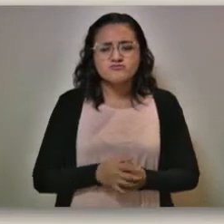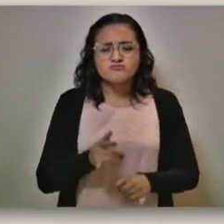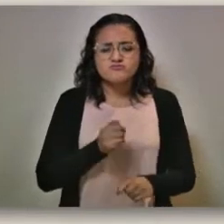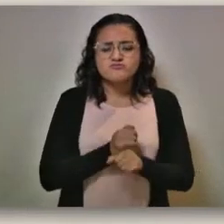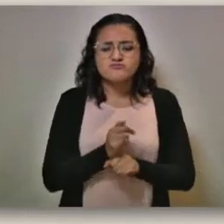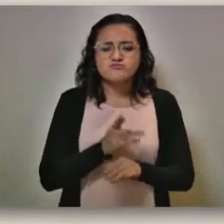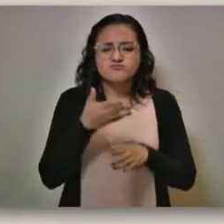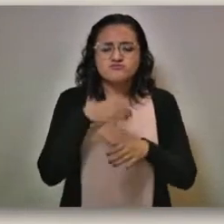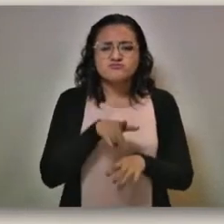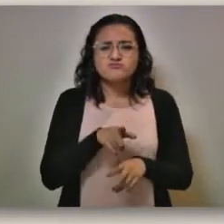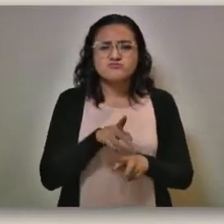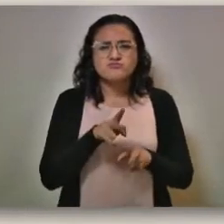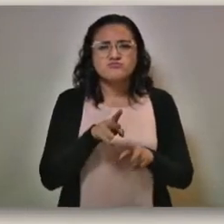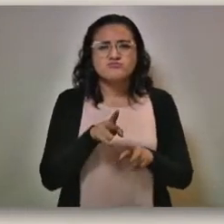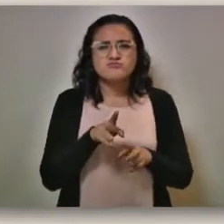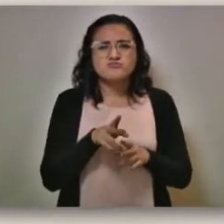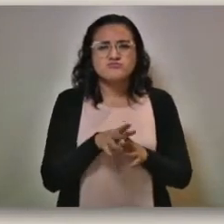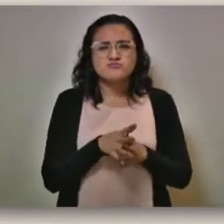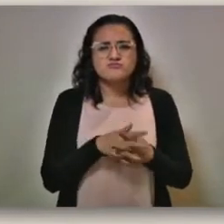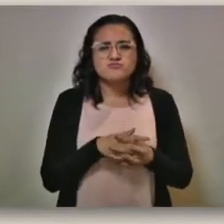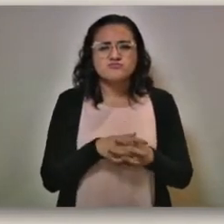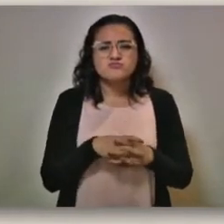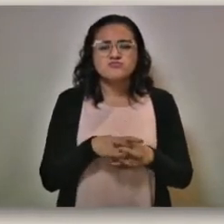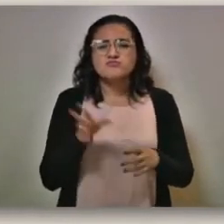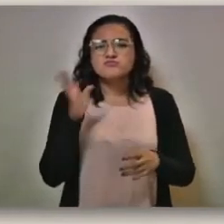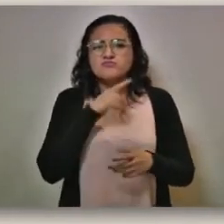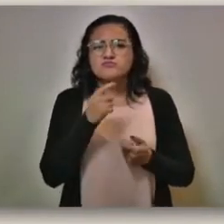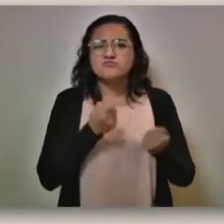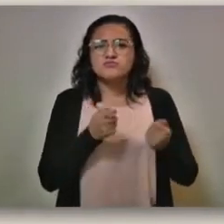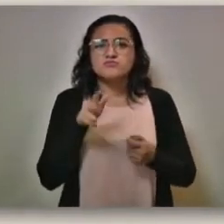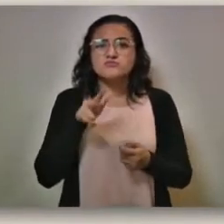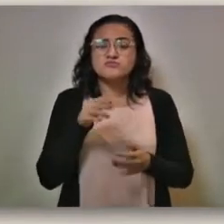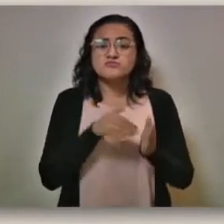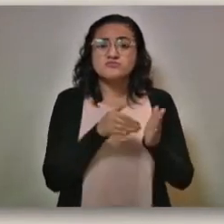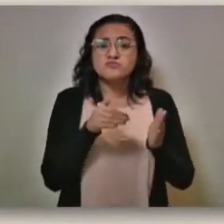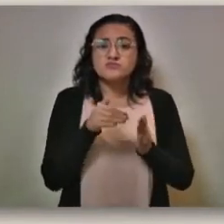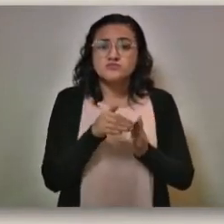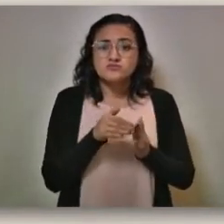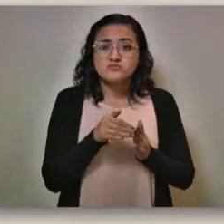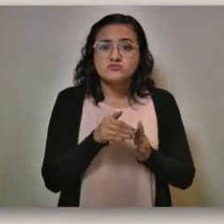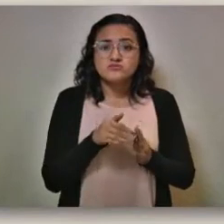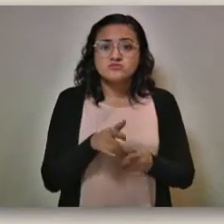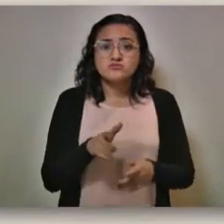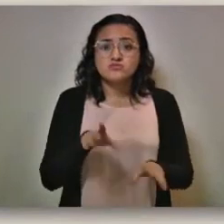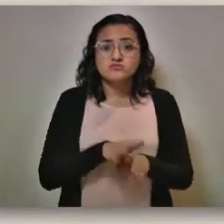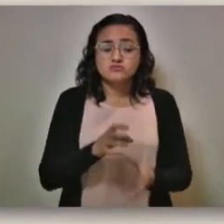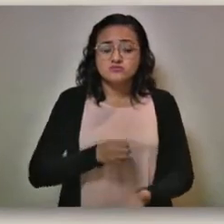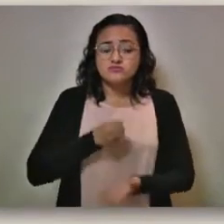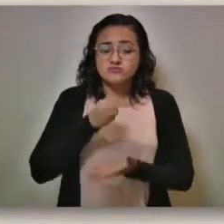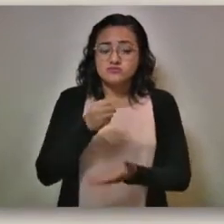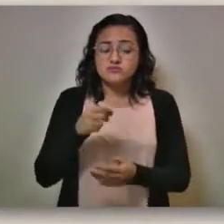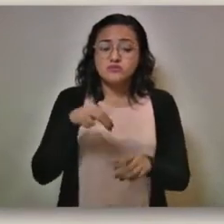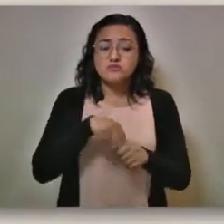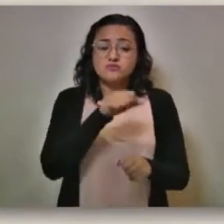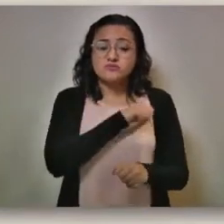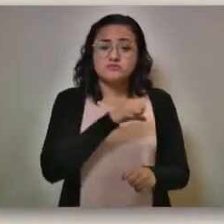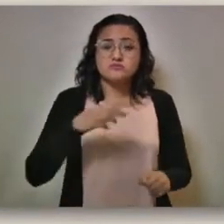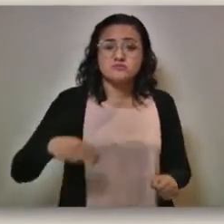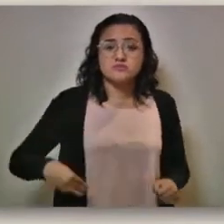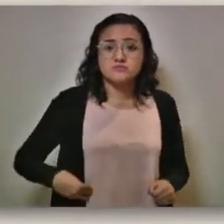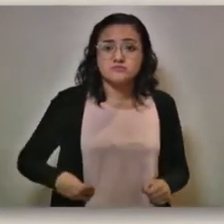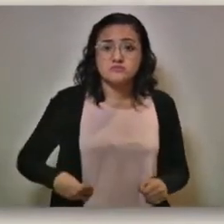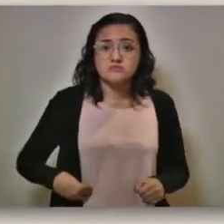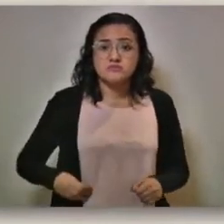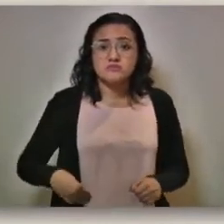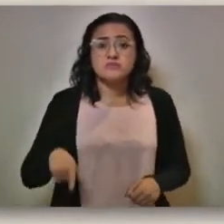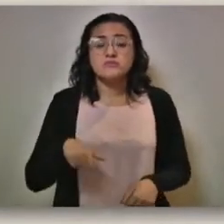investigación sobre una presunta malversación de recursos por 18 millones de pesos en la compra de las despensas del Ayuntamiento de Puebla. Hay